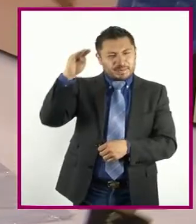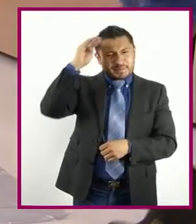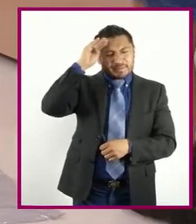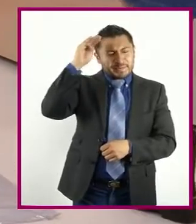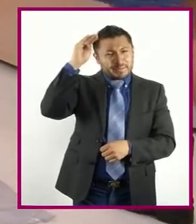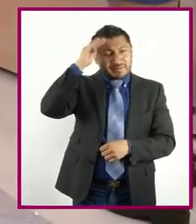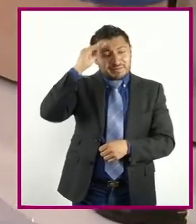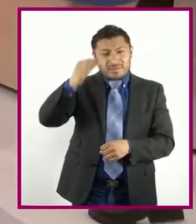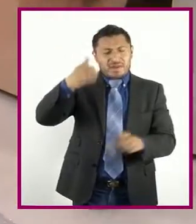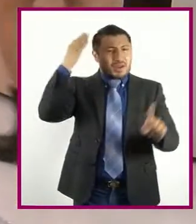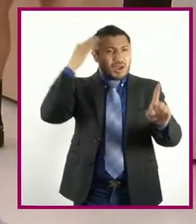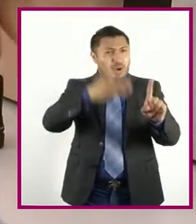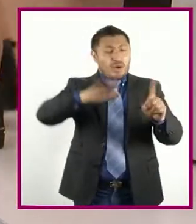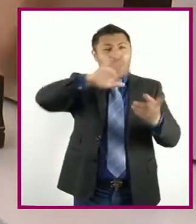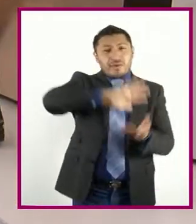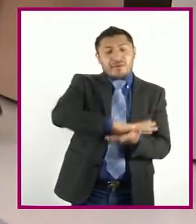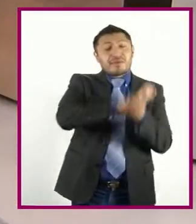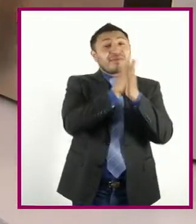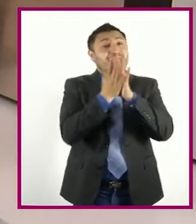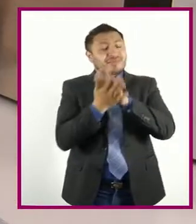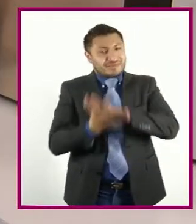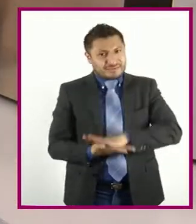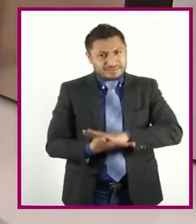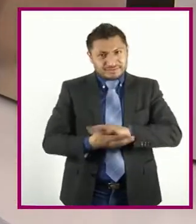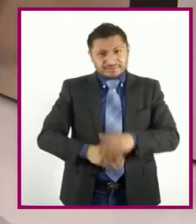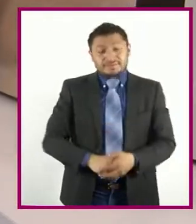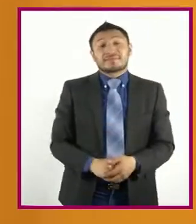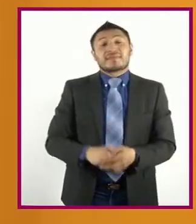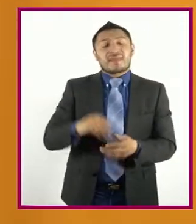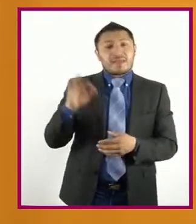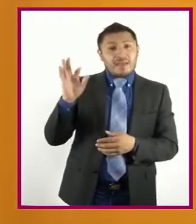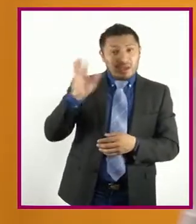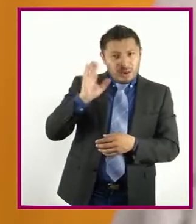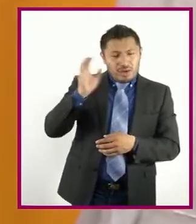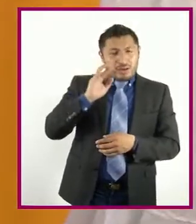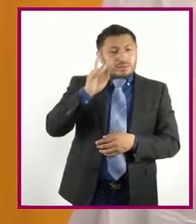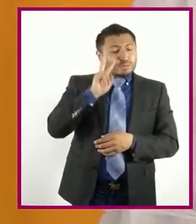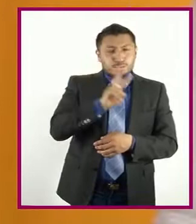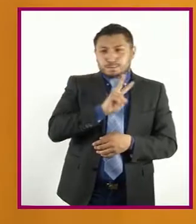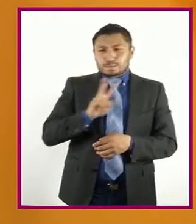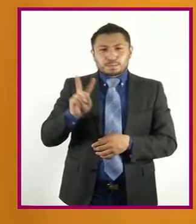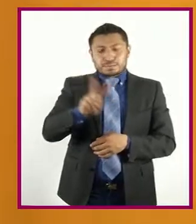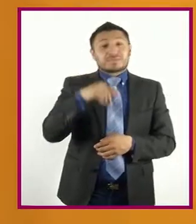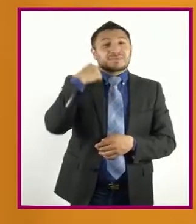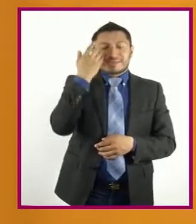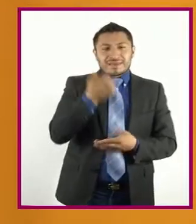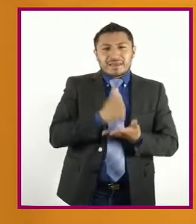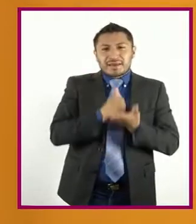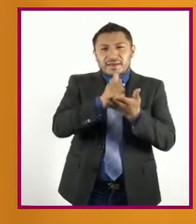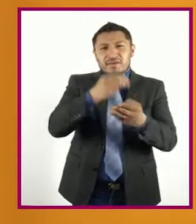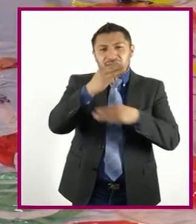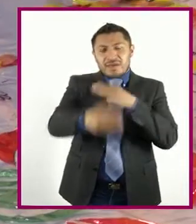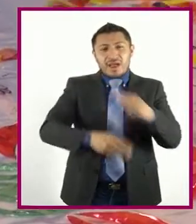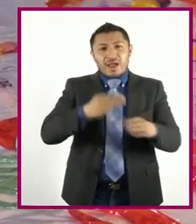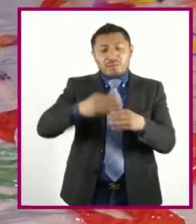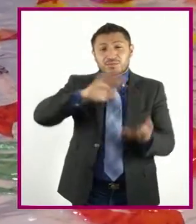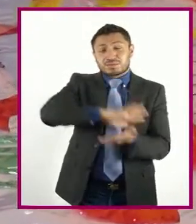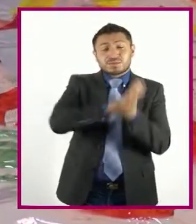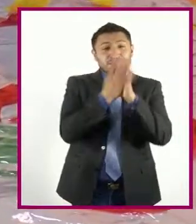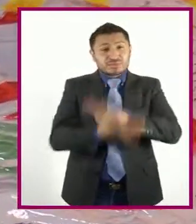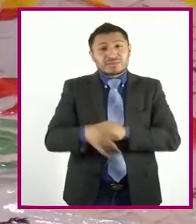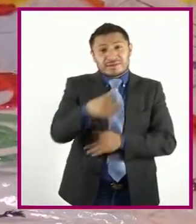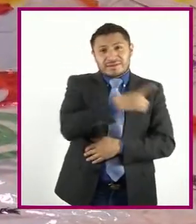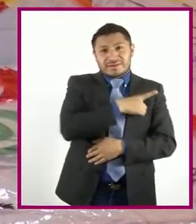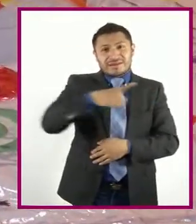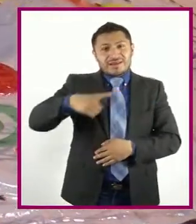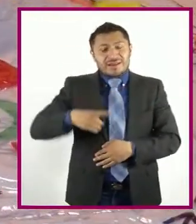ideal Y transformar Cuando el mundo Quieras cambiar Debes de